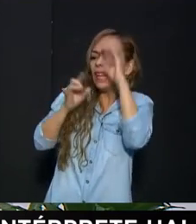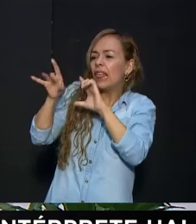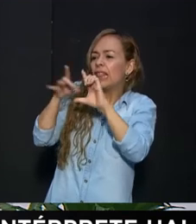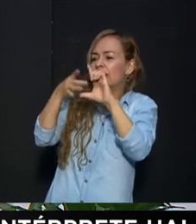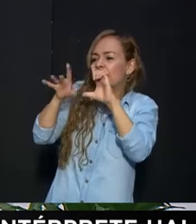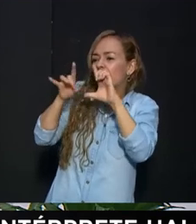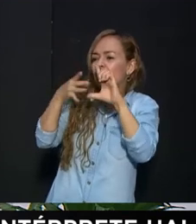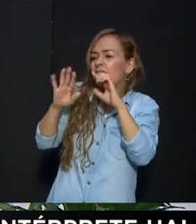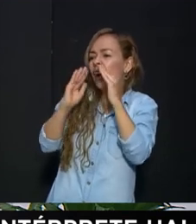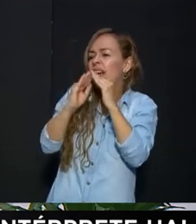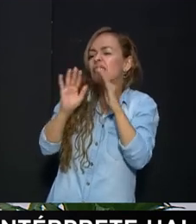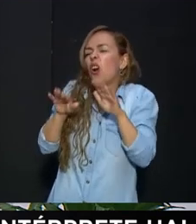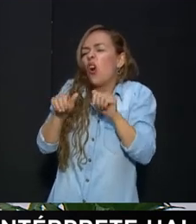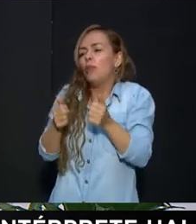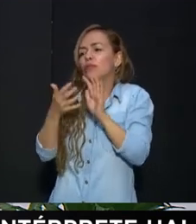escolares con ella desde el hogar?